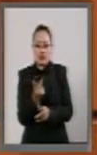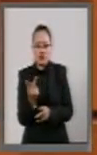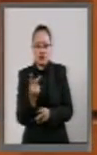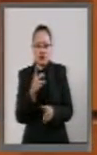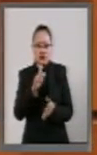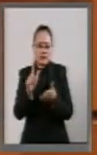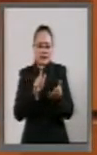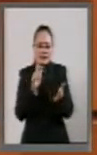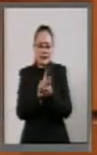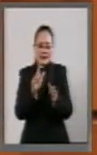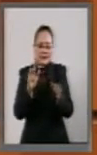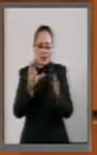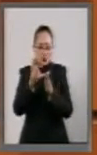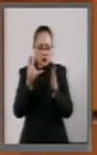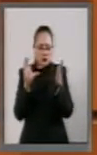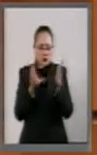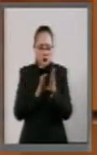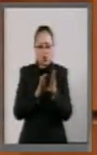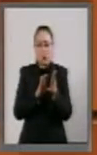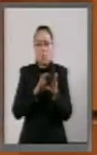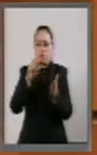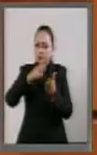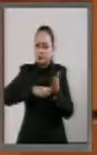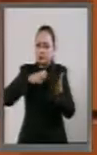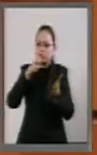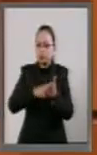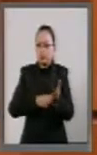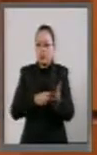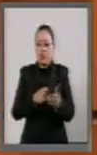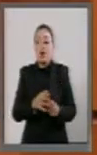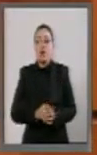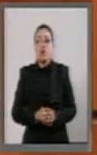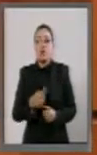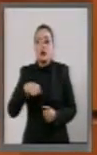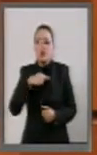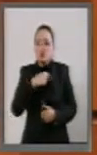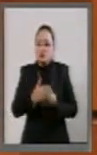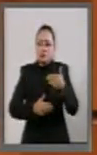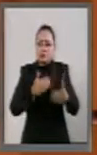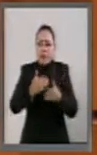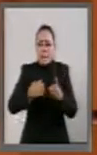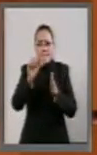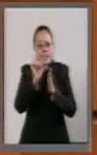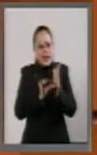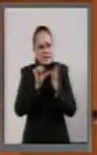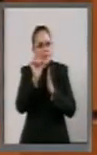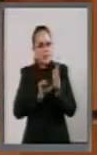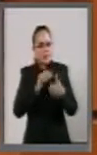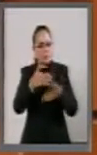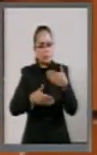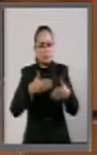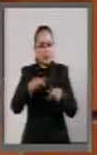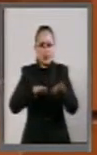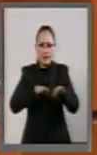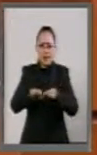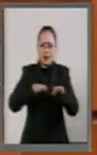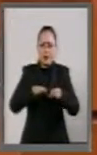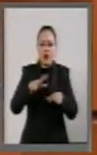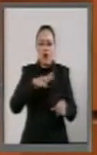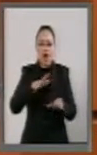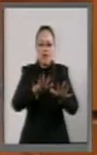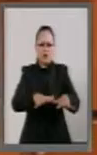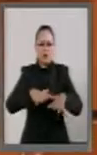reformas constitucionales que hemos hecho. Llevamos trabajando muchos meses, hemos celebrado foros,